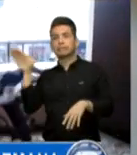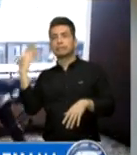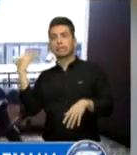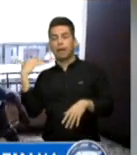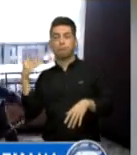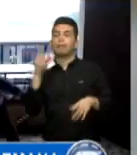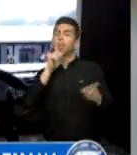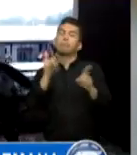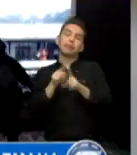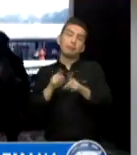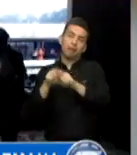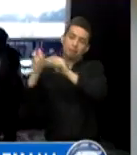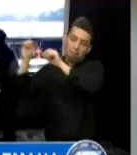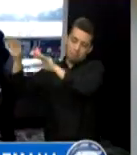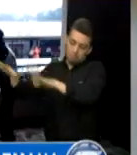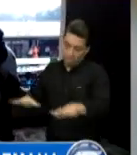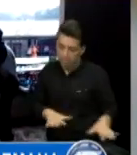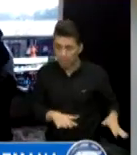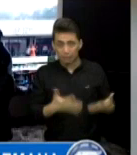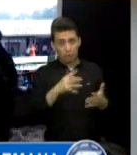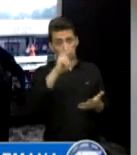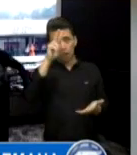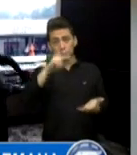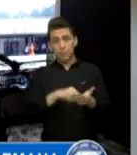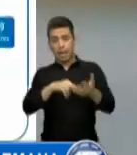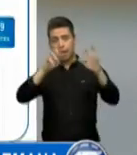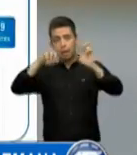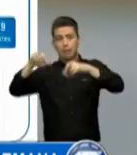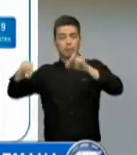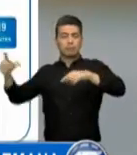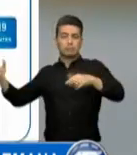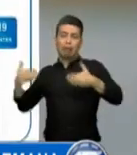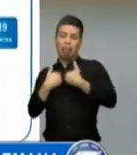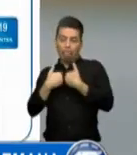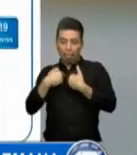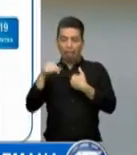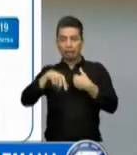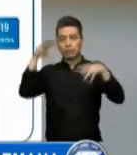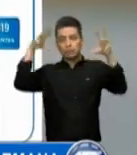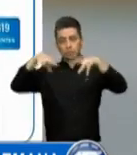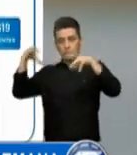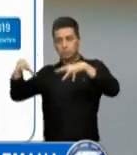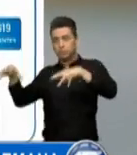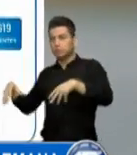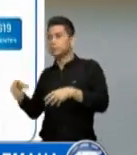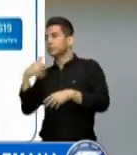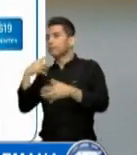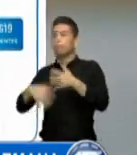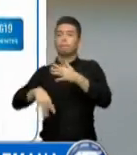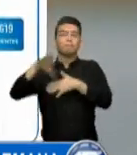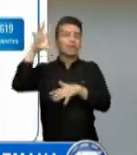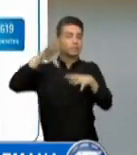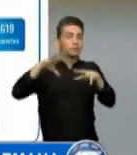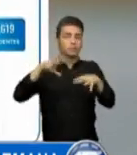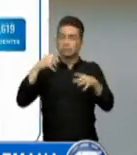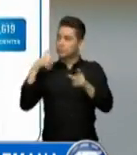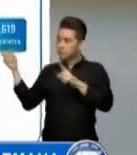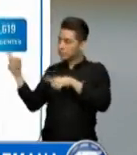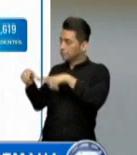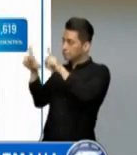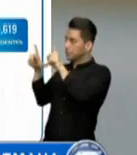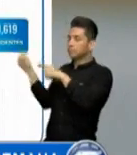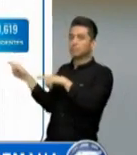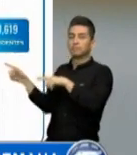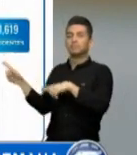resultado afectadas derivado de las lluvias de las últimas horas. Los mayores acumulados de lluvias, según el INCIBUME, se registraron